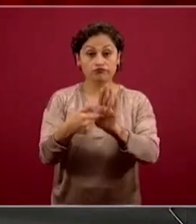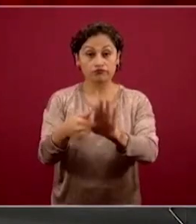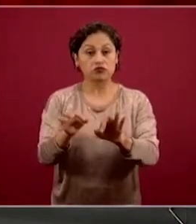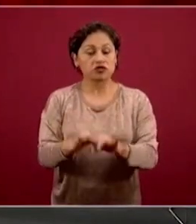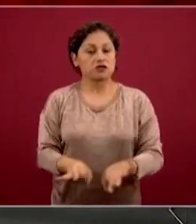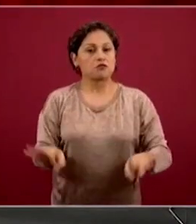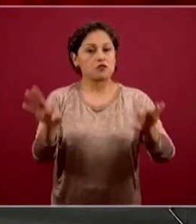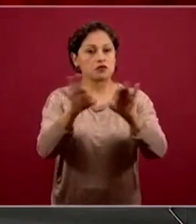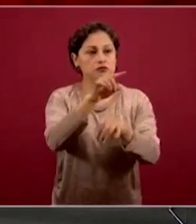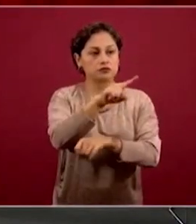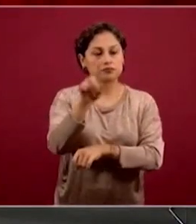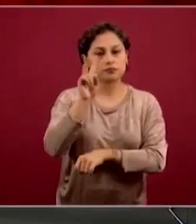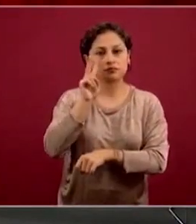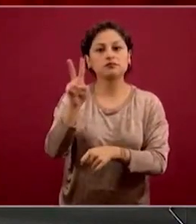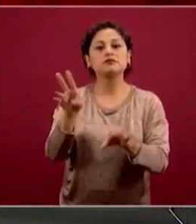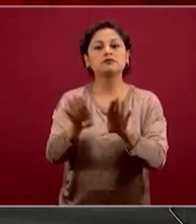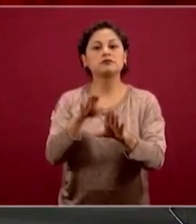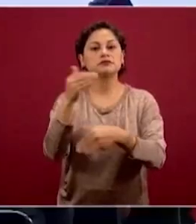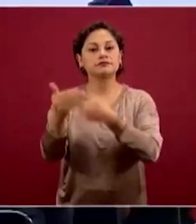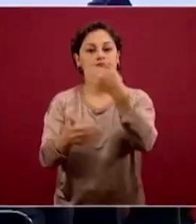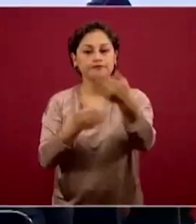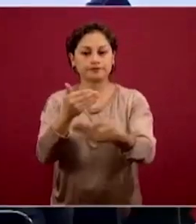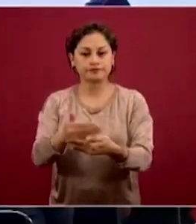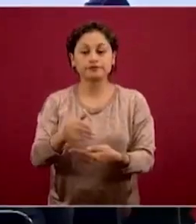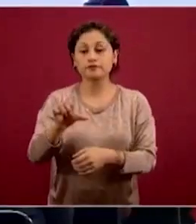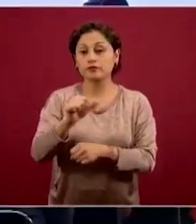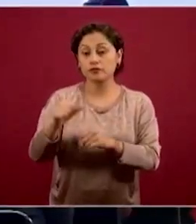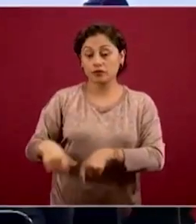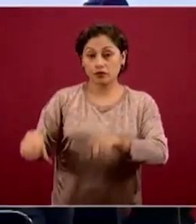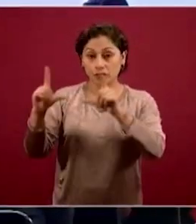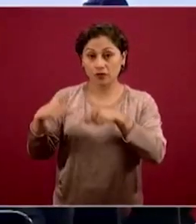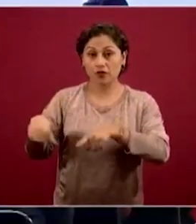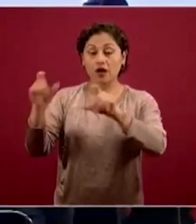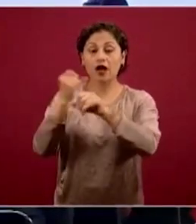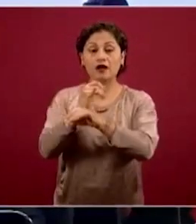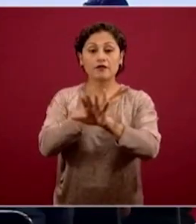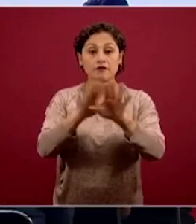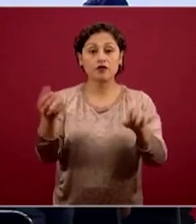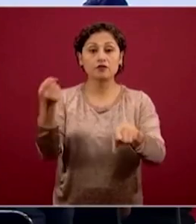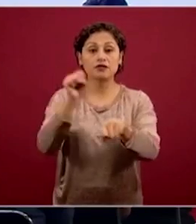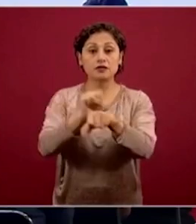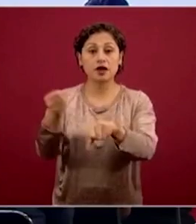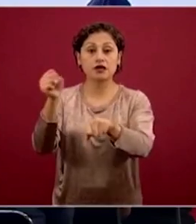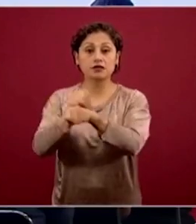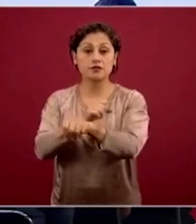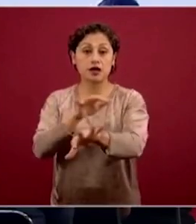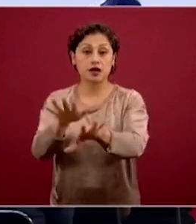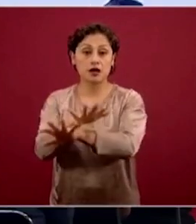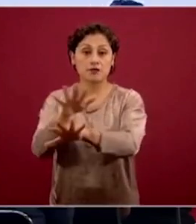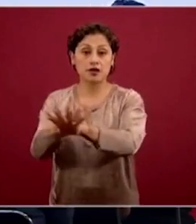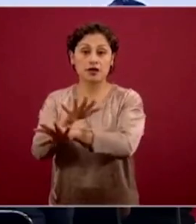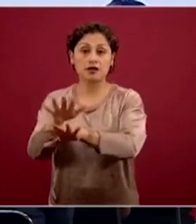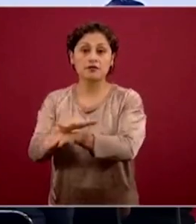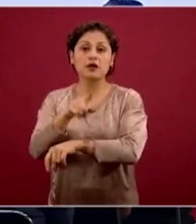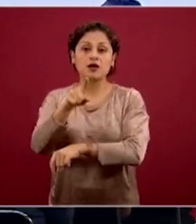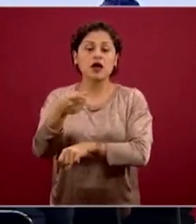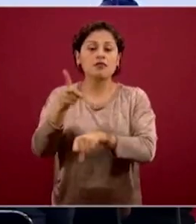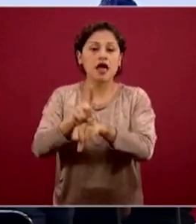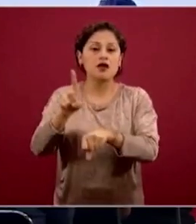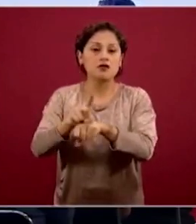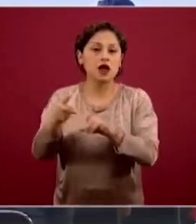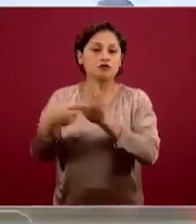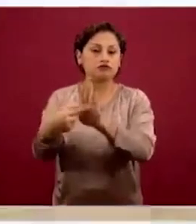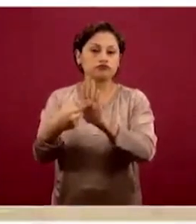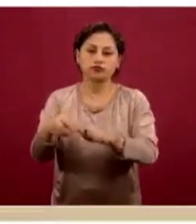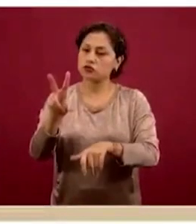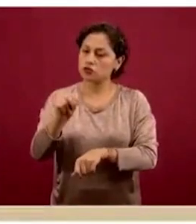Estos son diapositivas o informes que vamos a estar actualizando semana con semana, a lo mejor no los van a ver todos los días, pero al menos